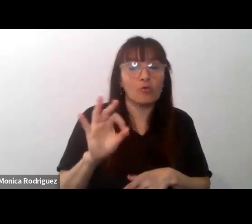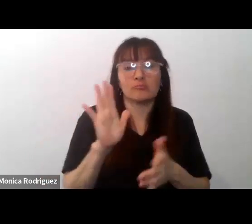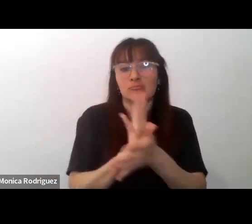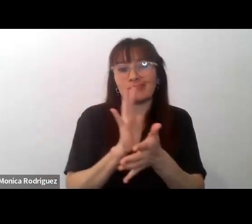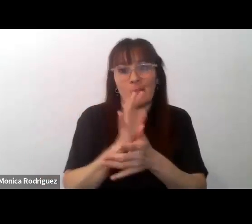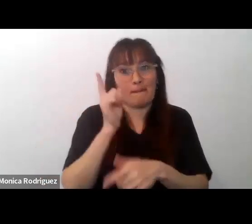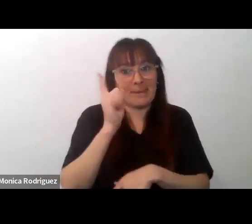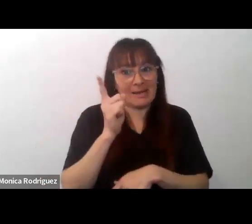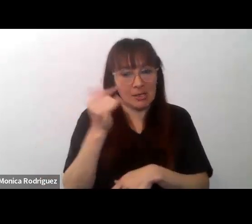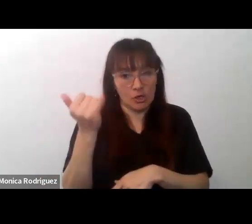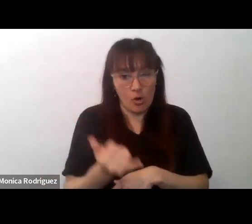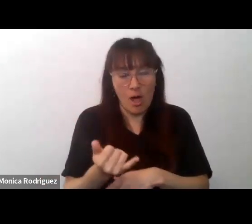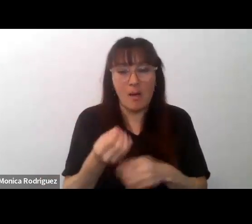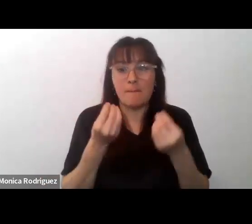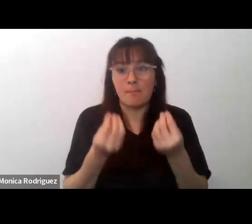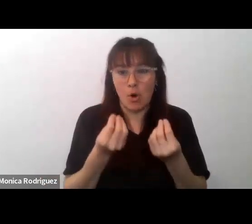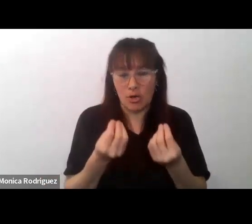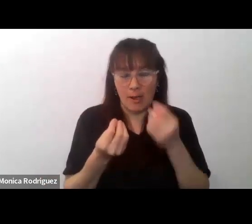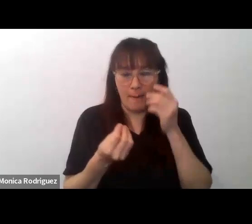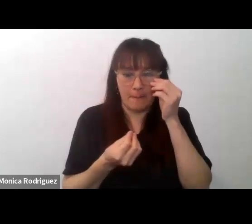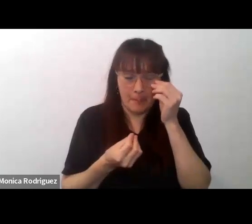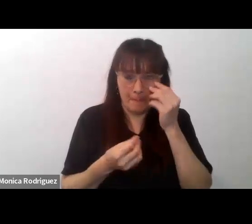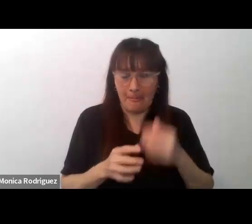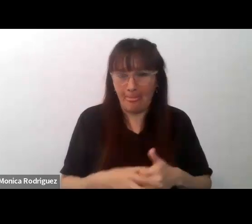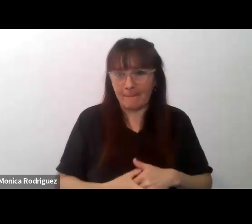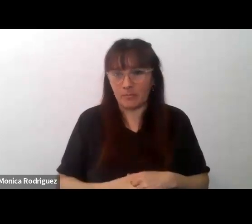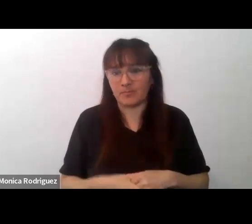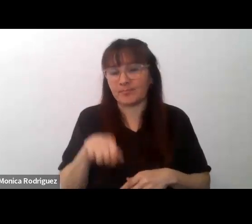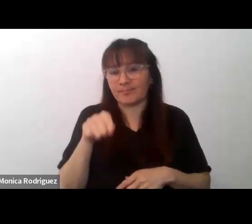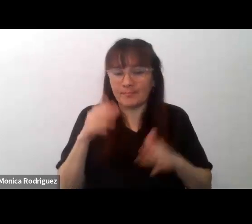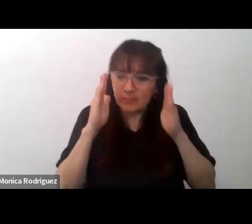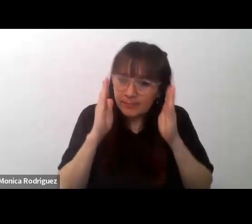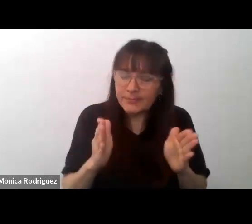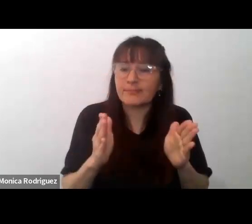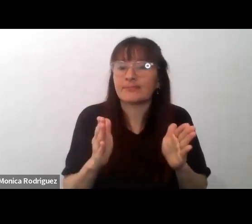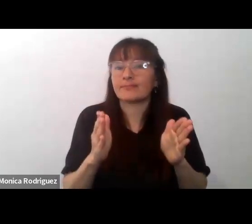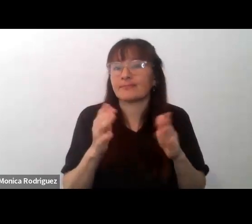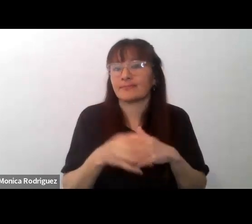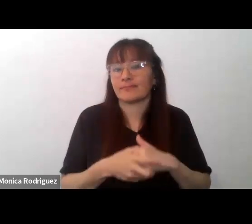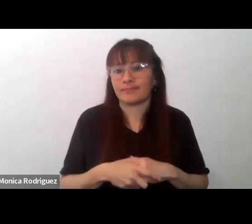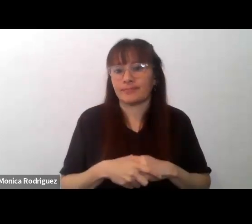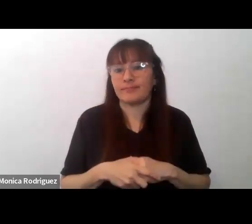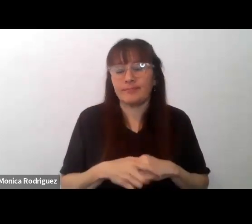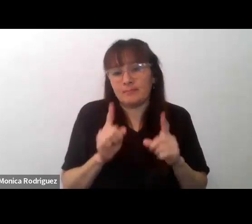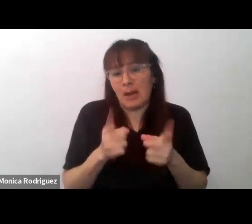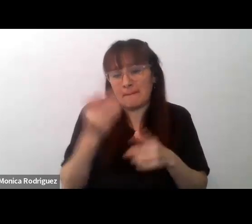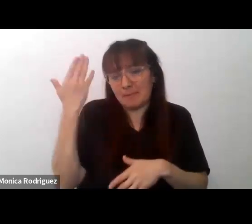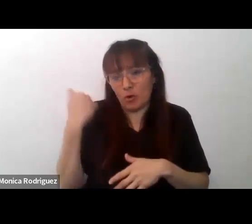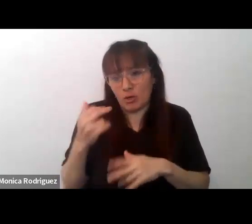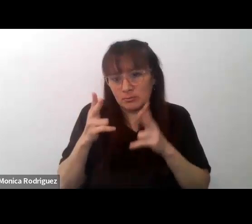porque se centra en lo mismo